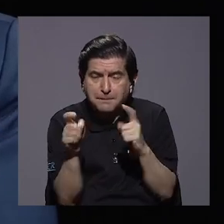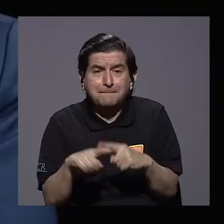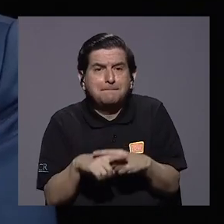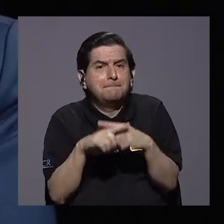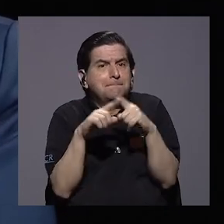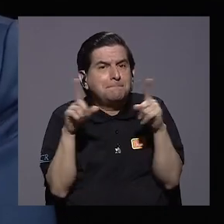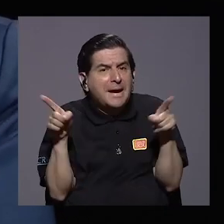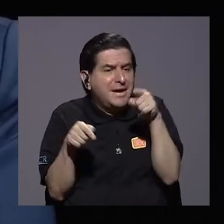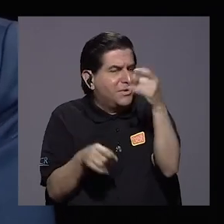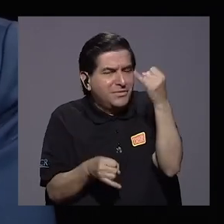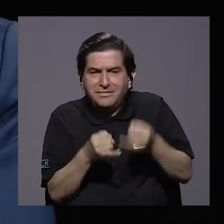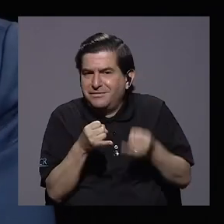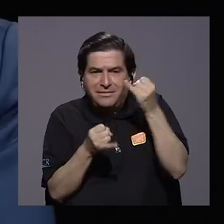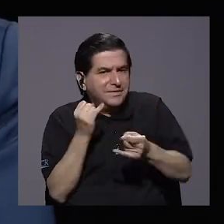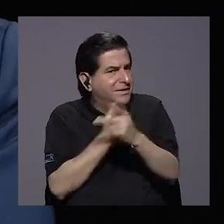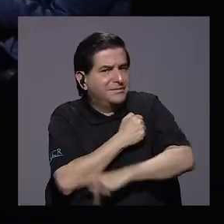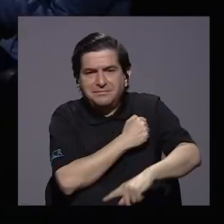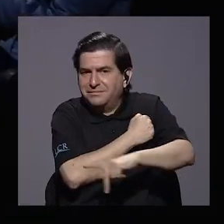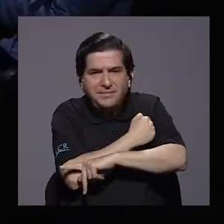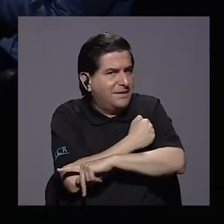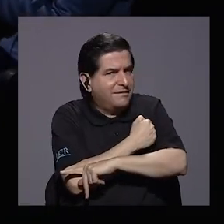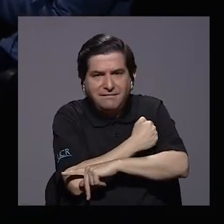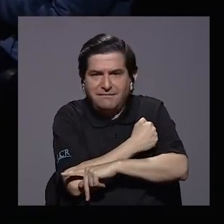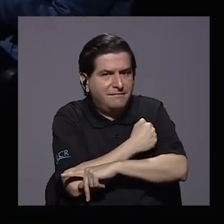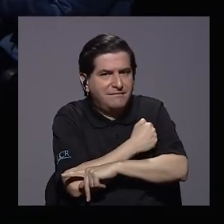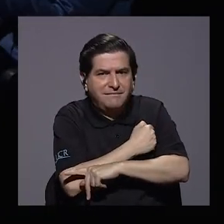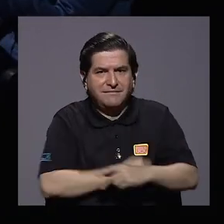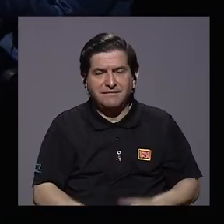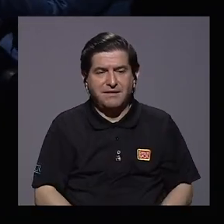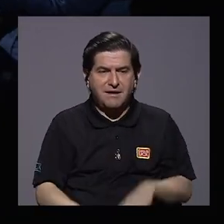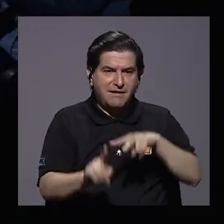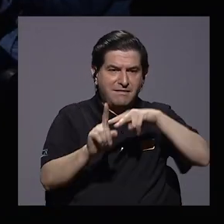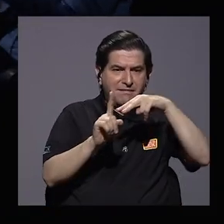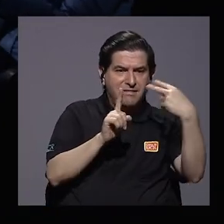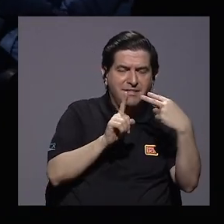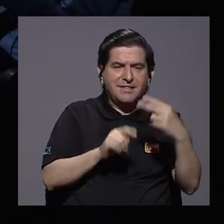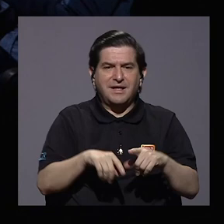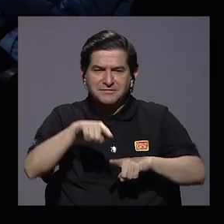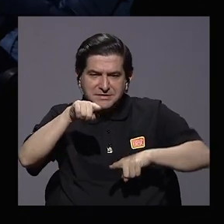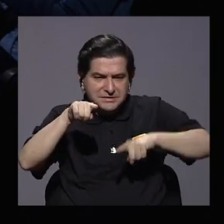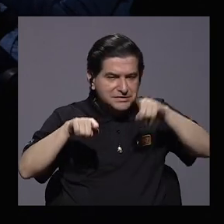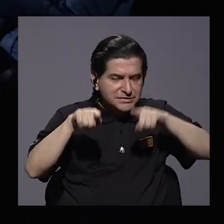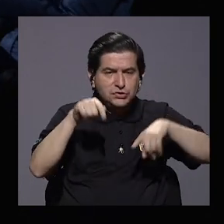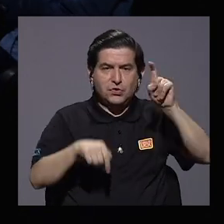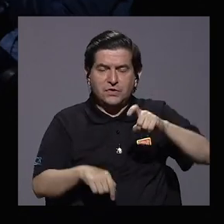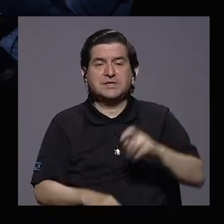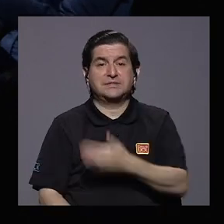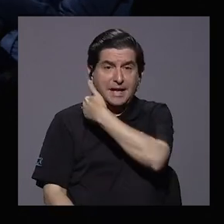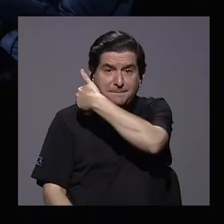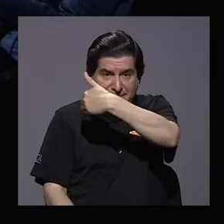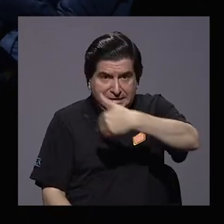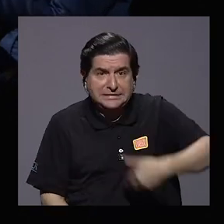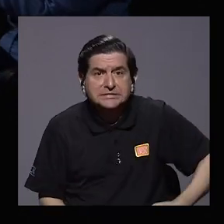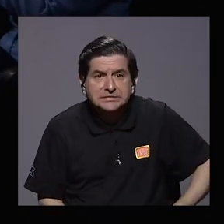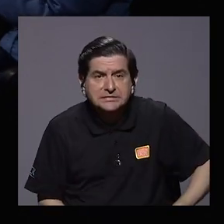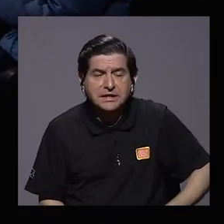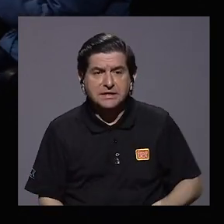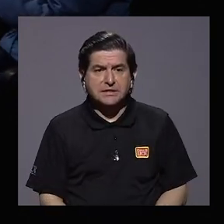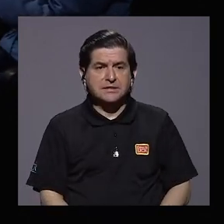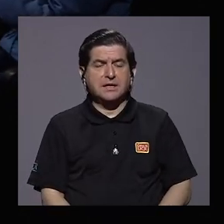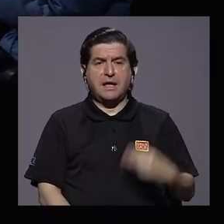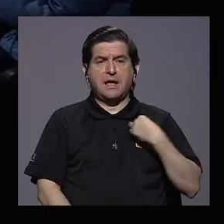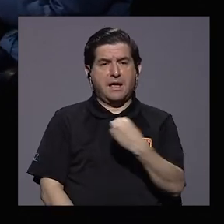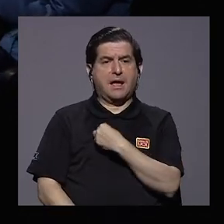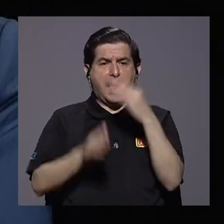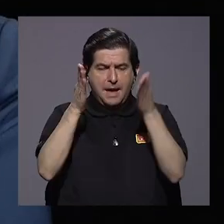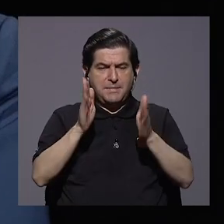pero ahí no termina el país. El país, la visión estadista la tiene que tomar el presidente o ir a